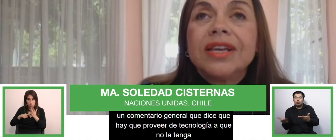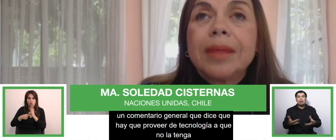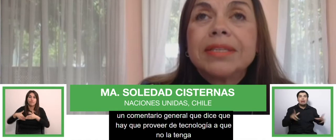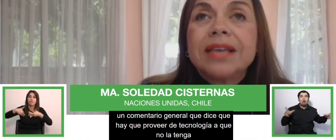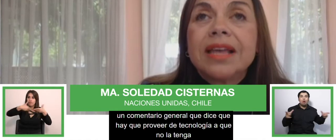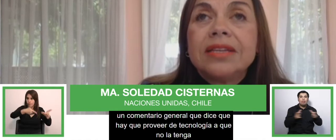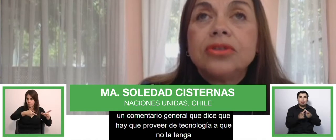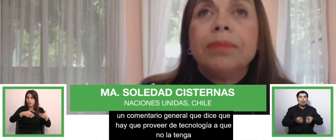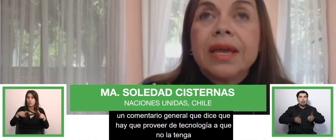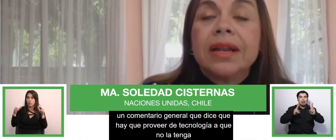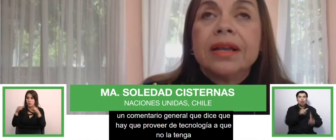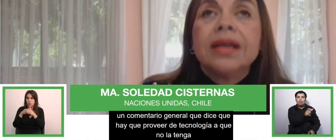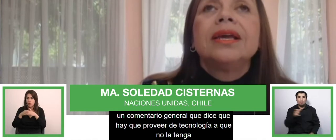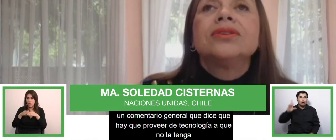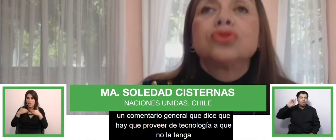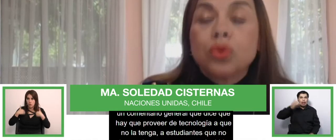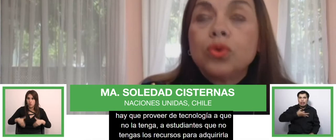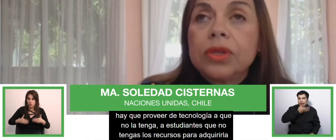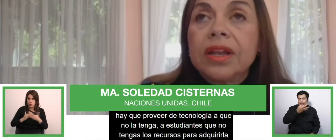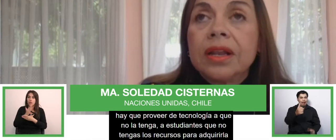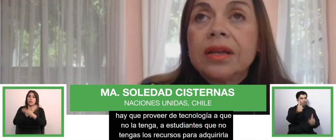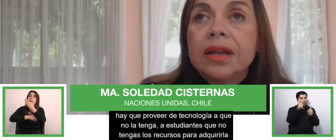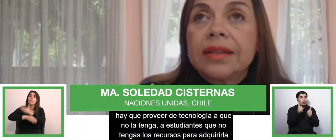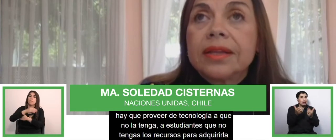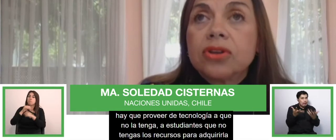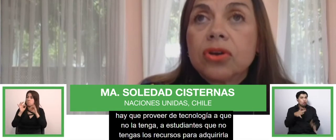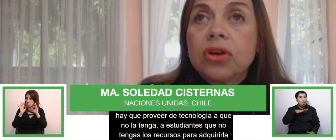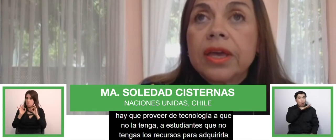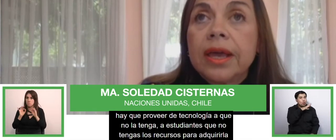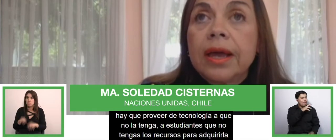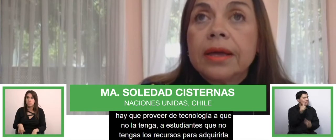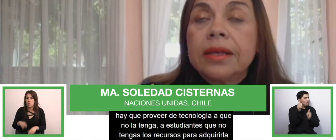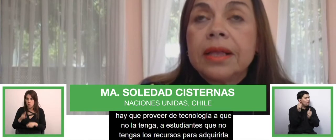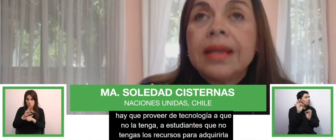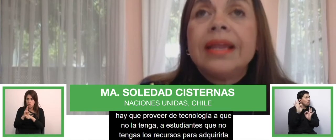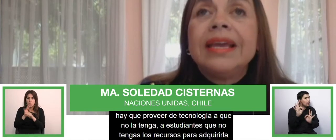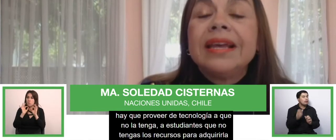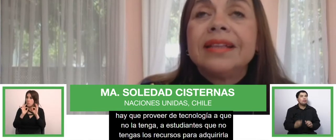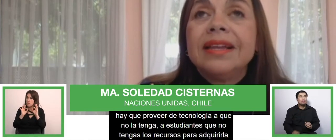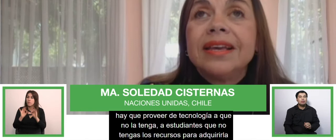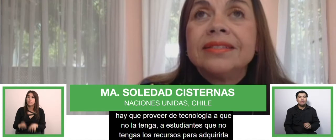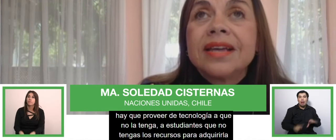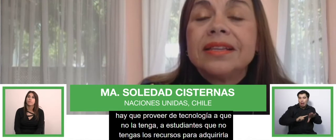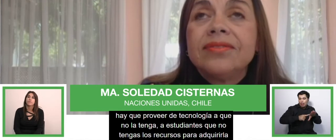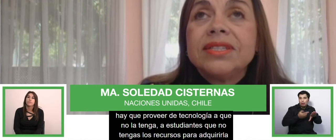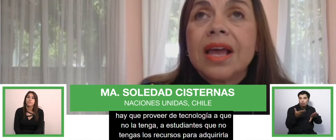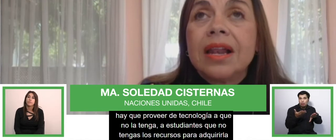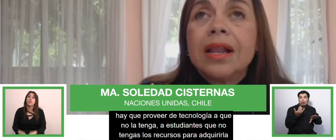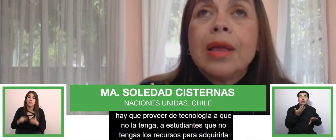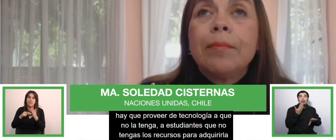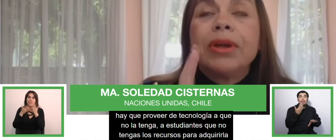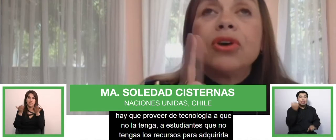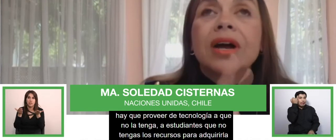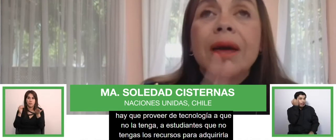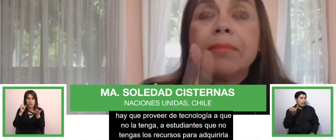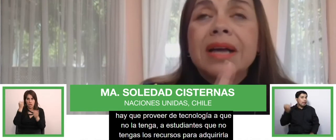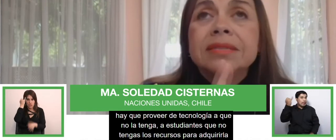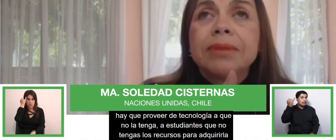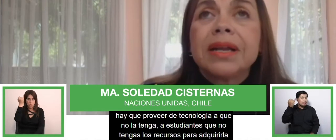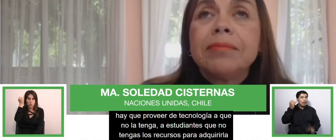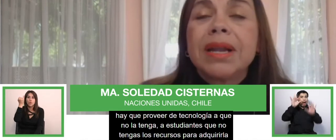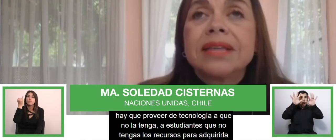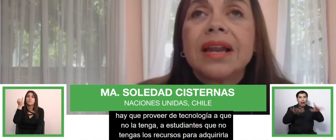Personas con Discapacidad ha dicho, bien, es útil la tecnología y la inteligencia artificial, pero